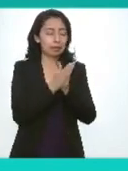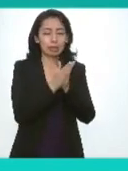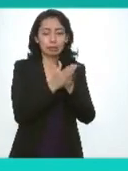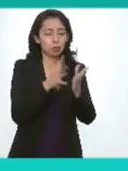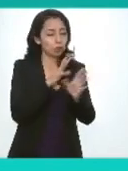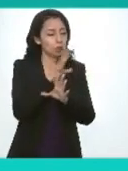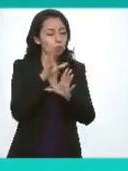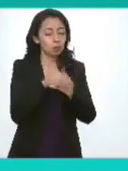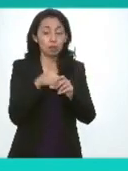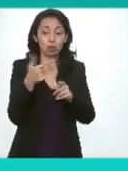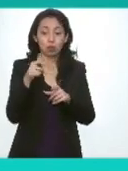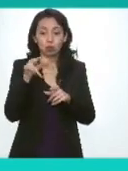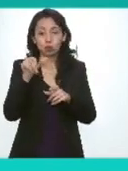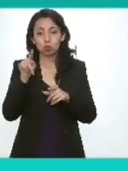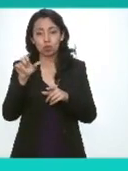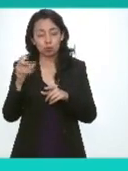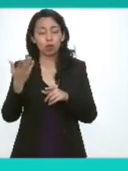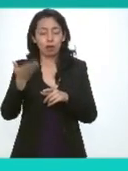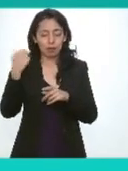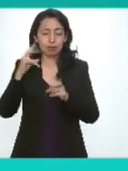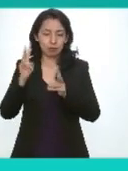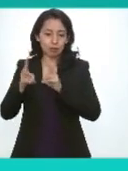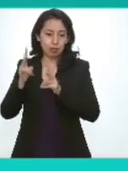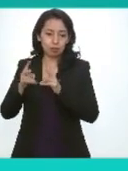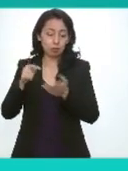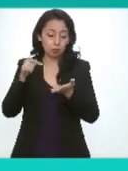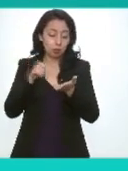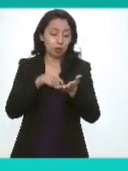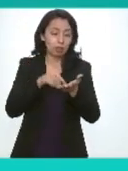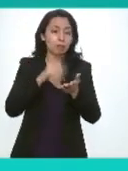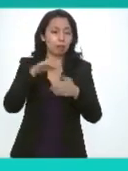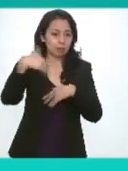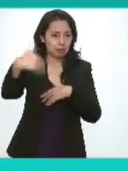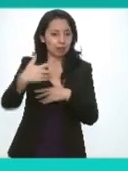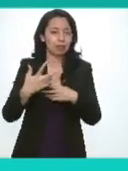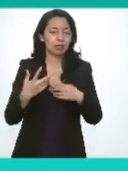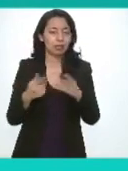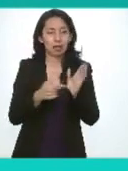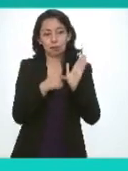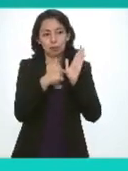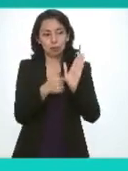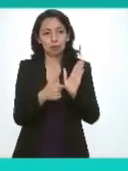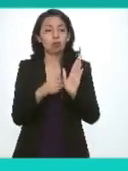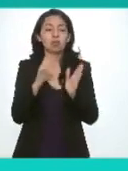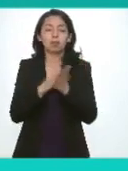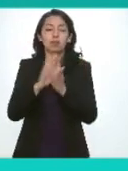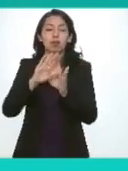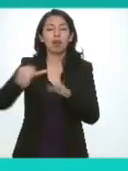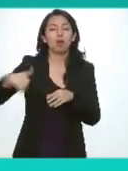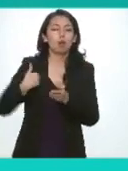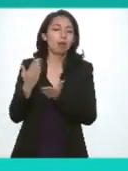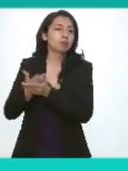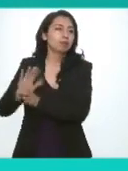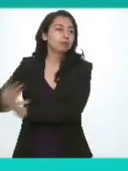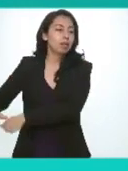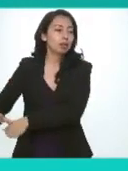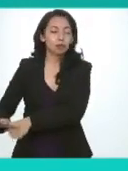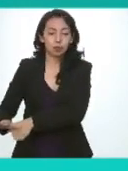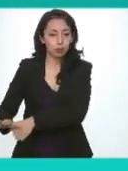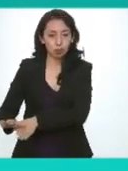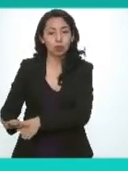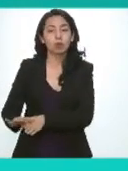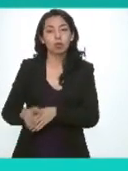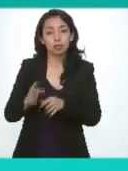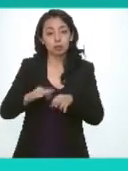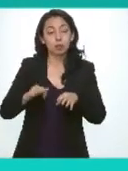que yo creo que Gustavo seguramente lo ha platicado habremos de salir a presentarlo no dejarlo en los archivos pero la verdad es que simplemente